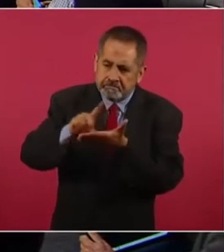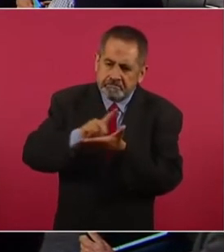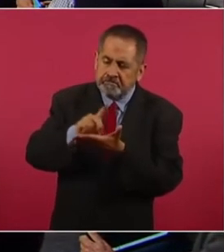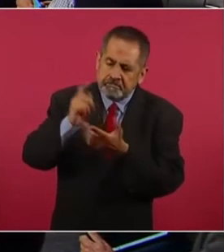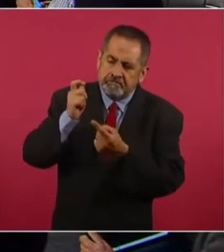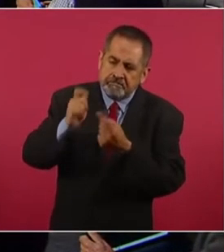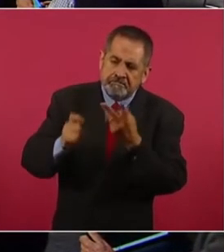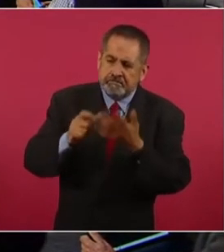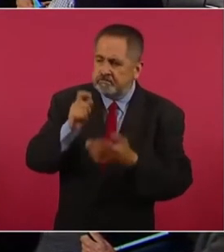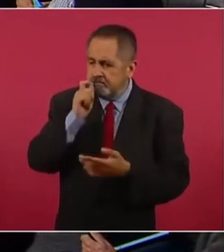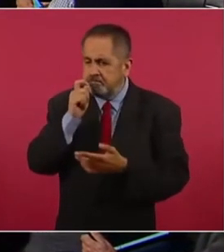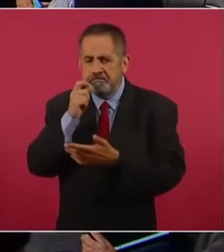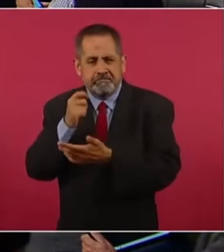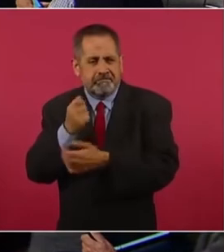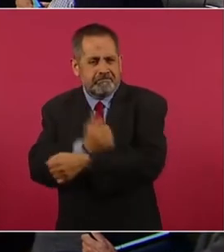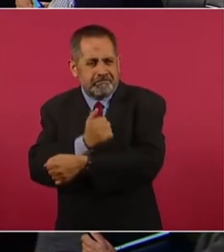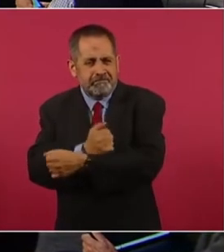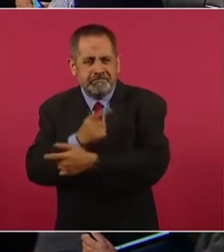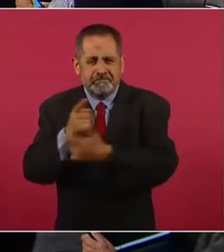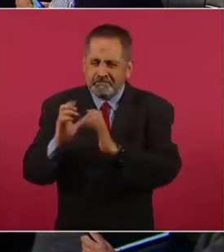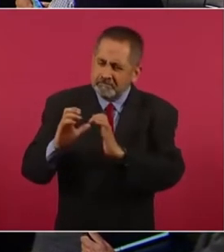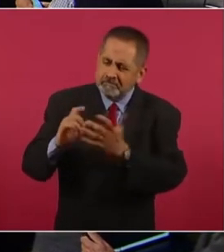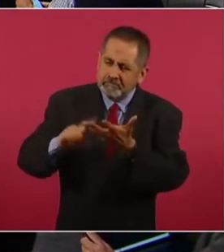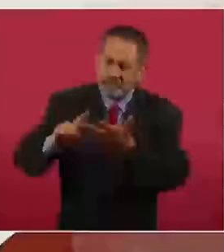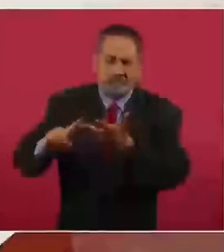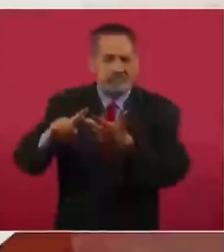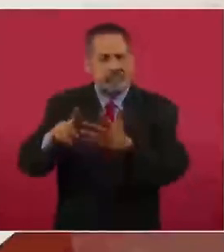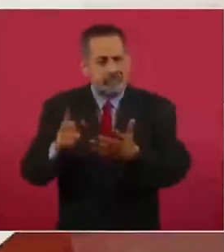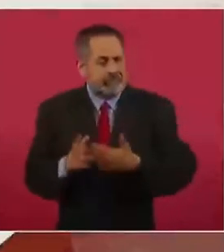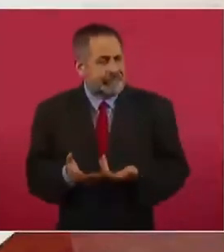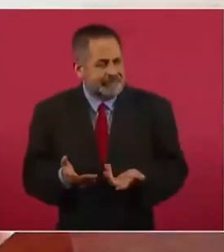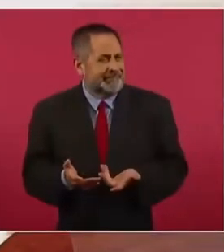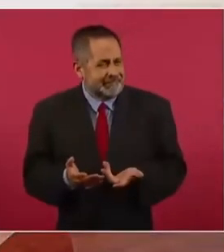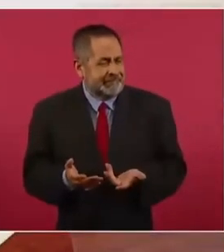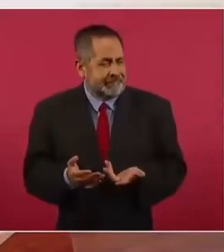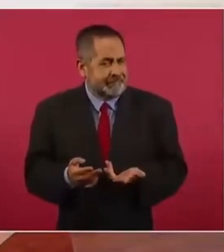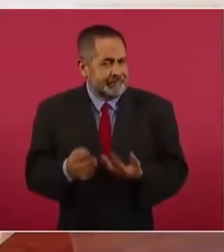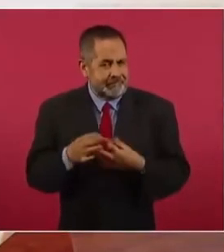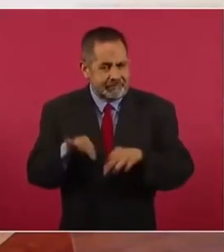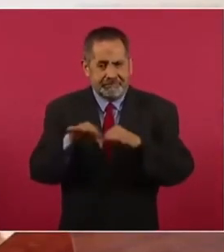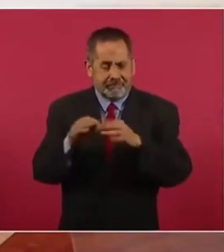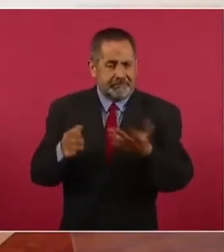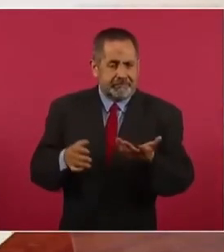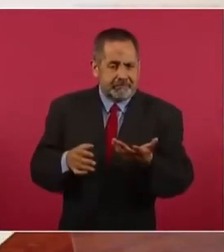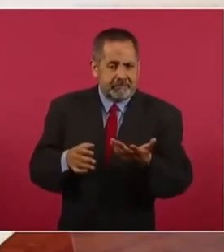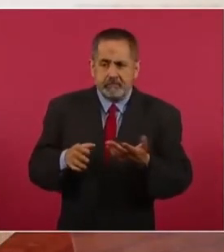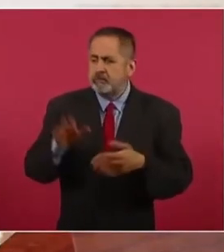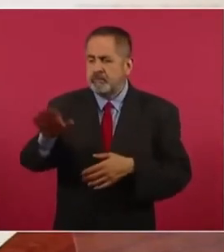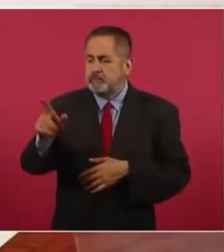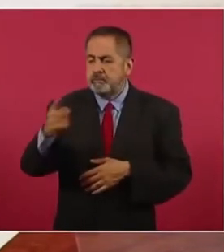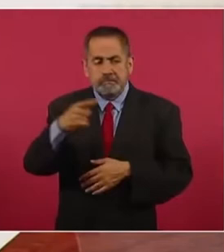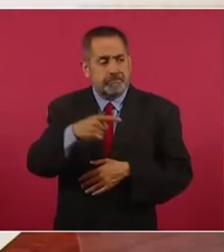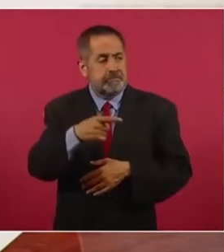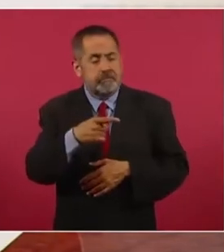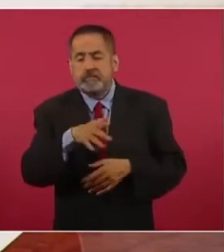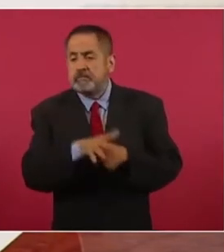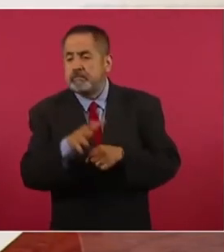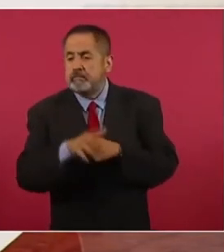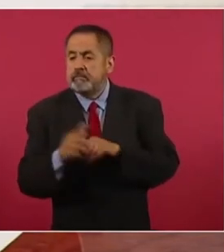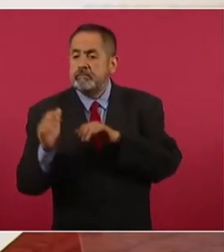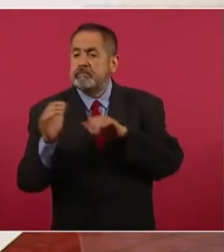que se sigan abriendo opciones para los jóvenes,